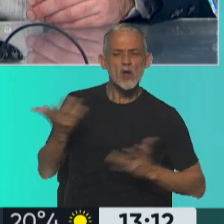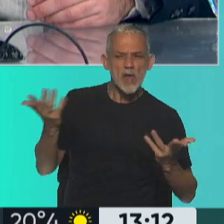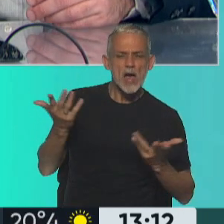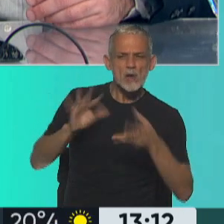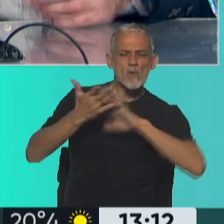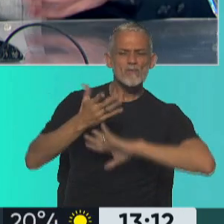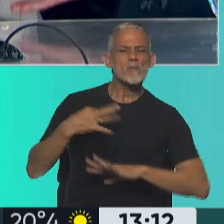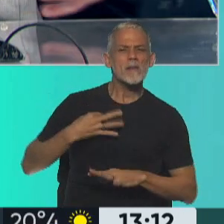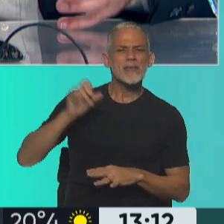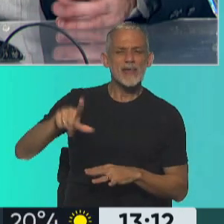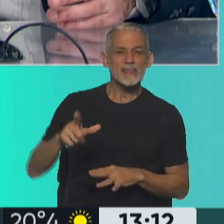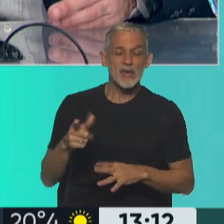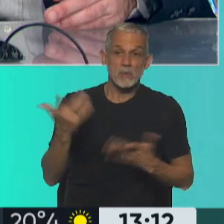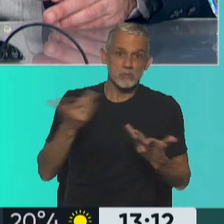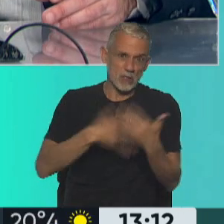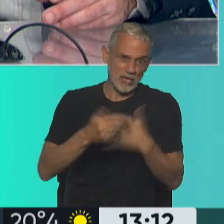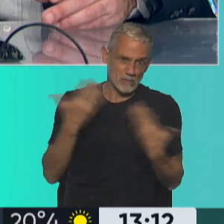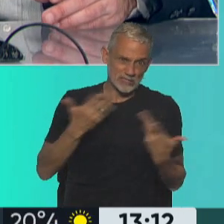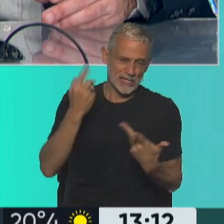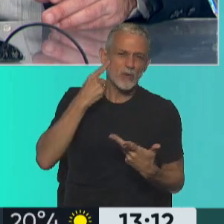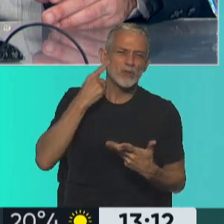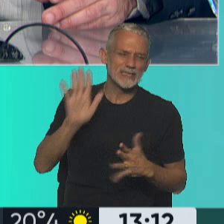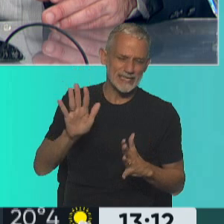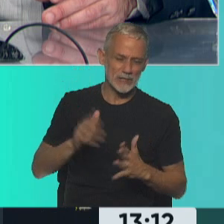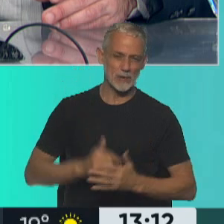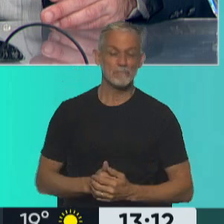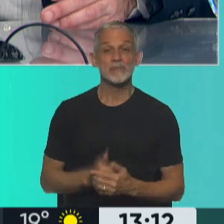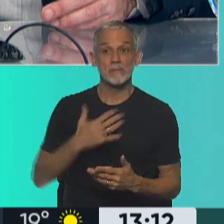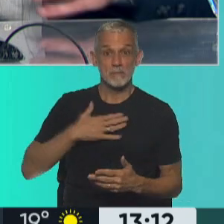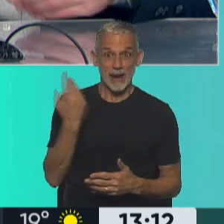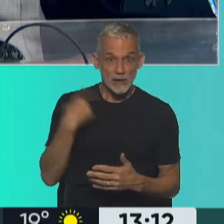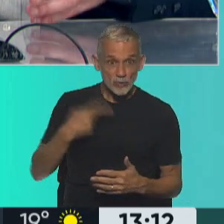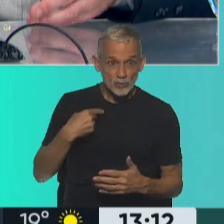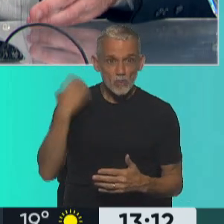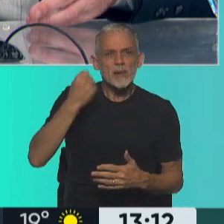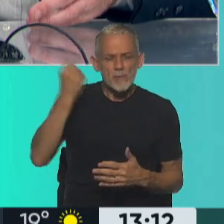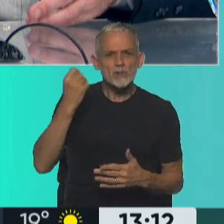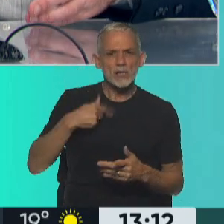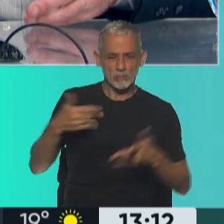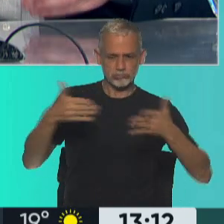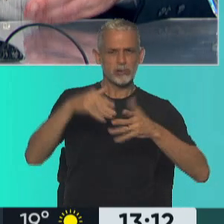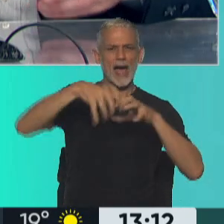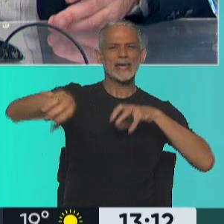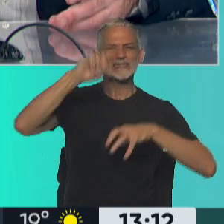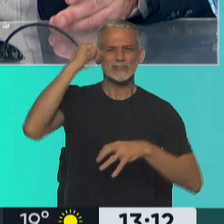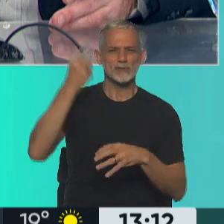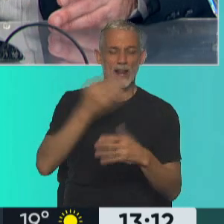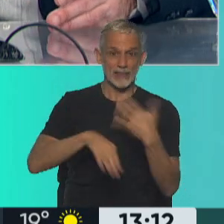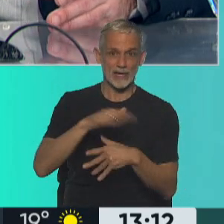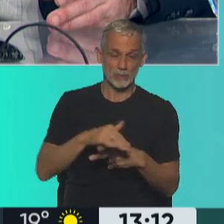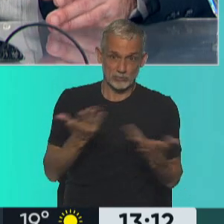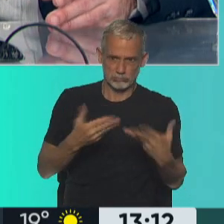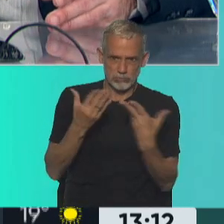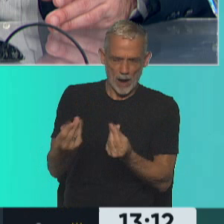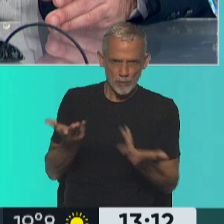con alguna discapacidad auditiva. Y para nosotros es muy importante, como Agencia Nacional de Discapacidad, obviamente apoyar